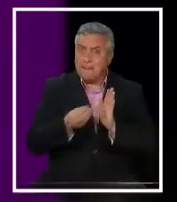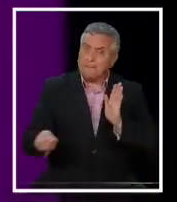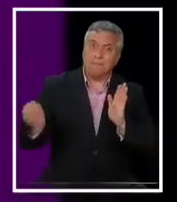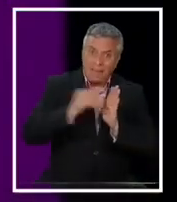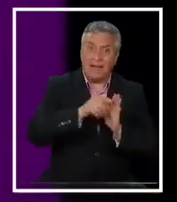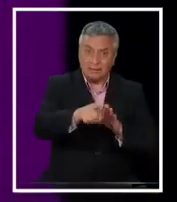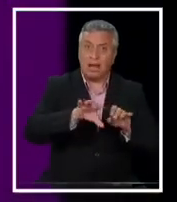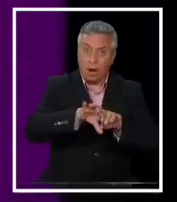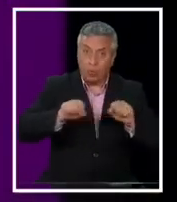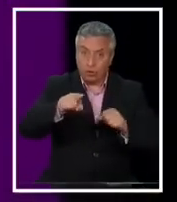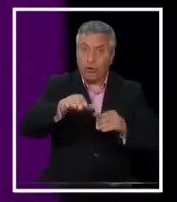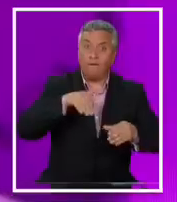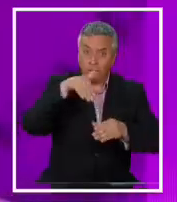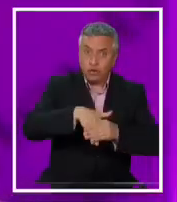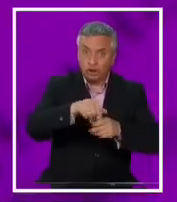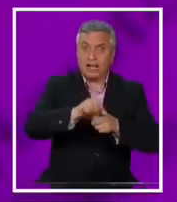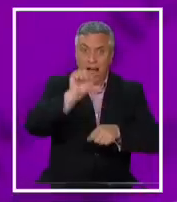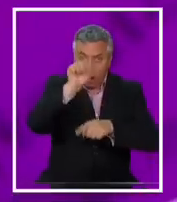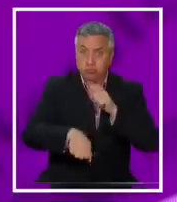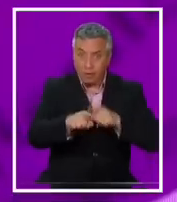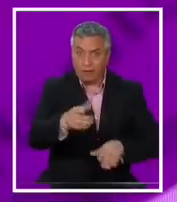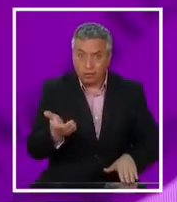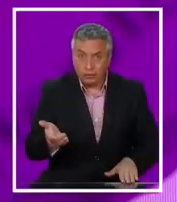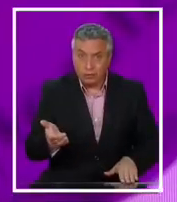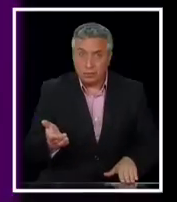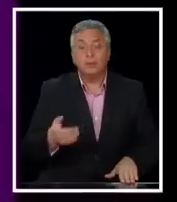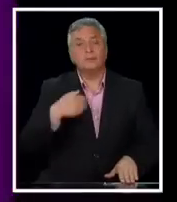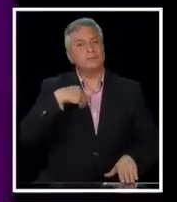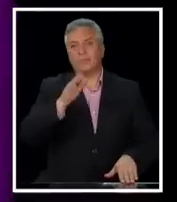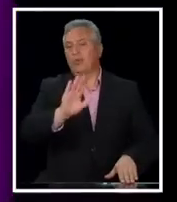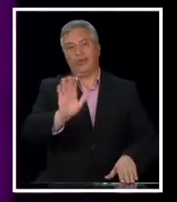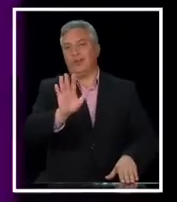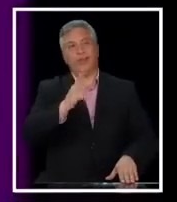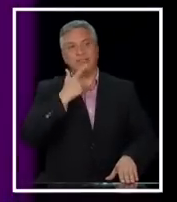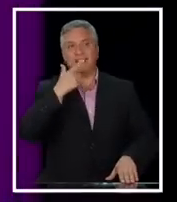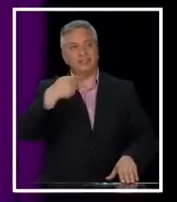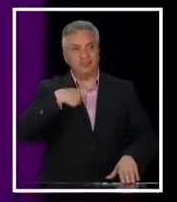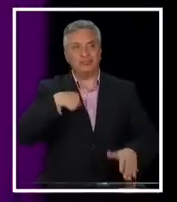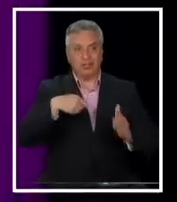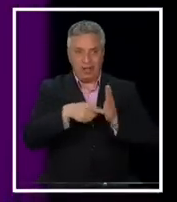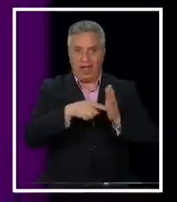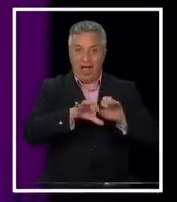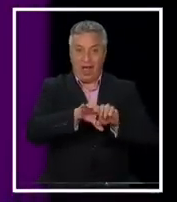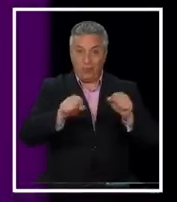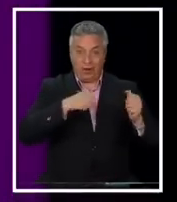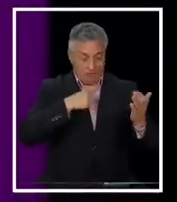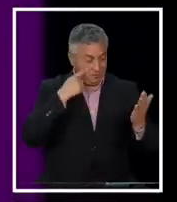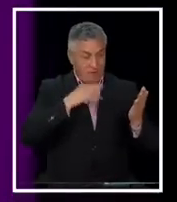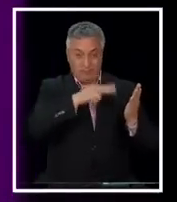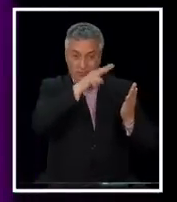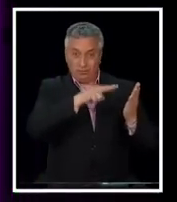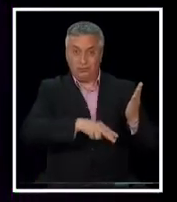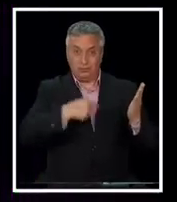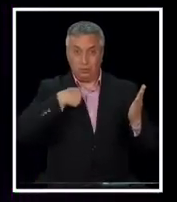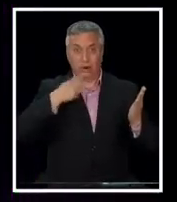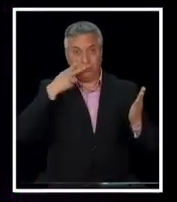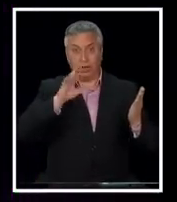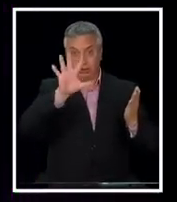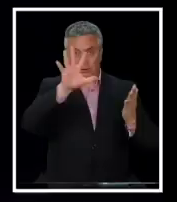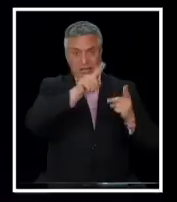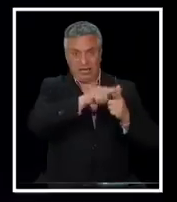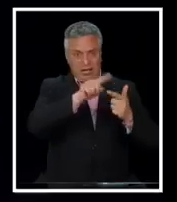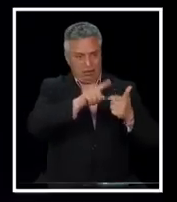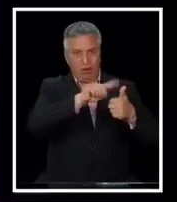a ese acuerdo para que ustedes voten a prueba? No, porque, ¿sabes lo que me pasa? Este acuerdo yo lo leo y lo veo en sus cinco ámbitos,